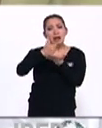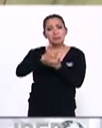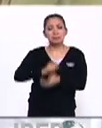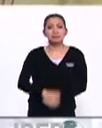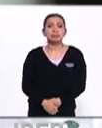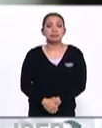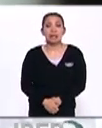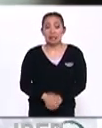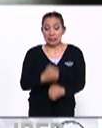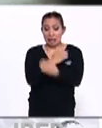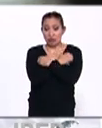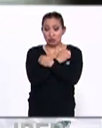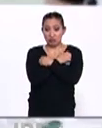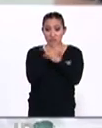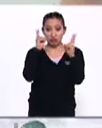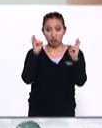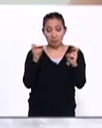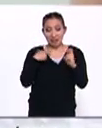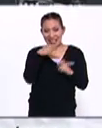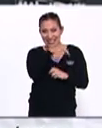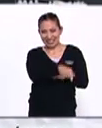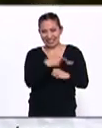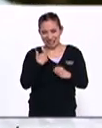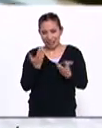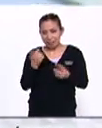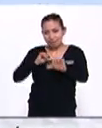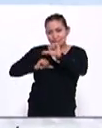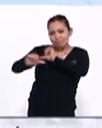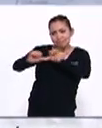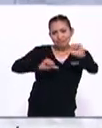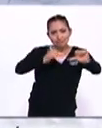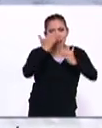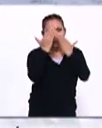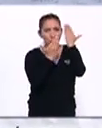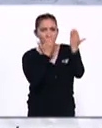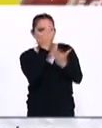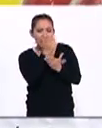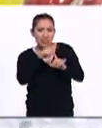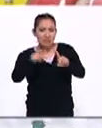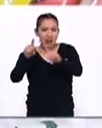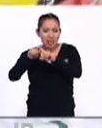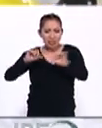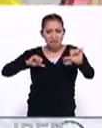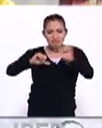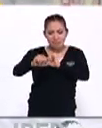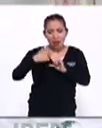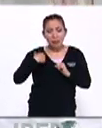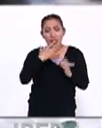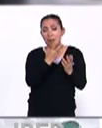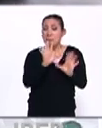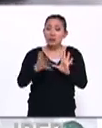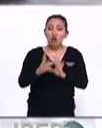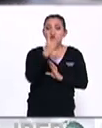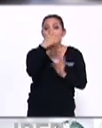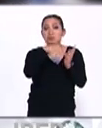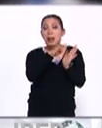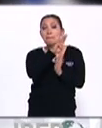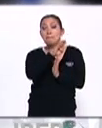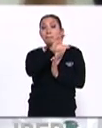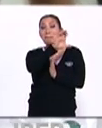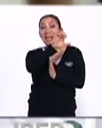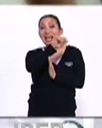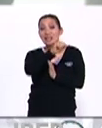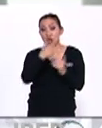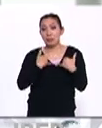alcance. En educación, la plataforma de movilidad académica y estudiantil ha logrado impartir cerca de 2 mil becas